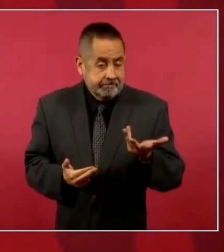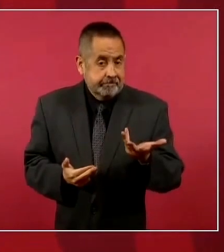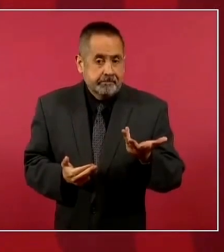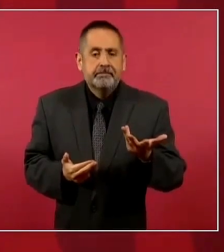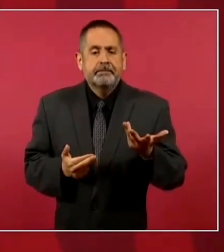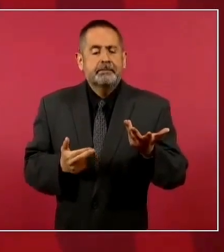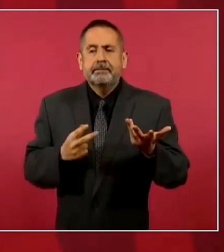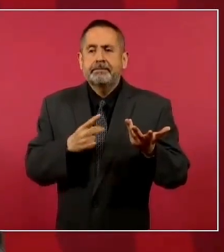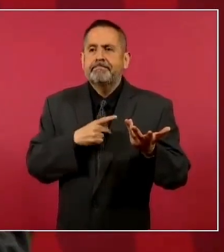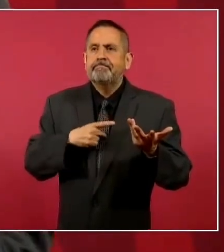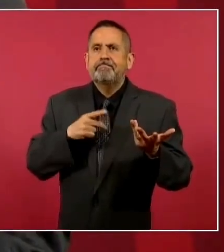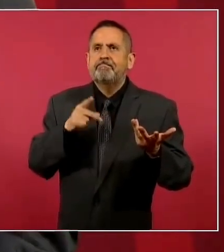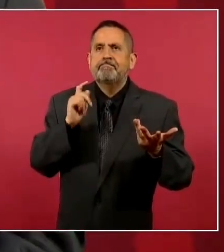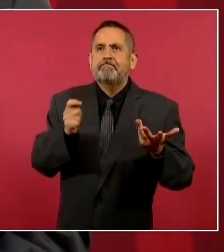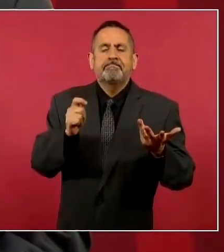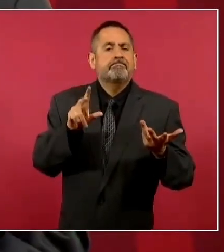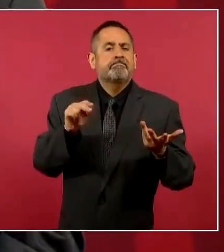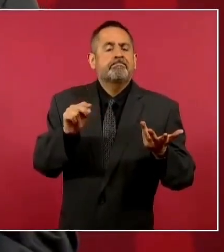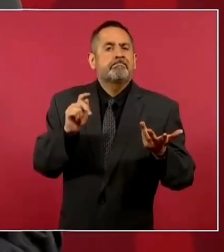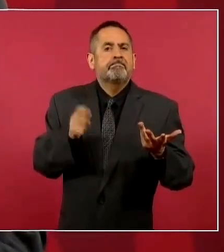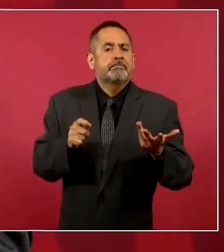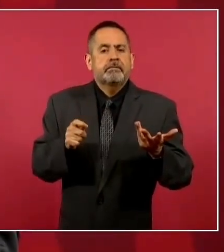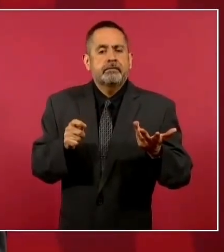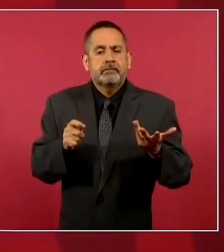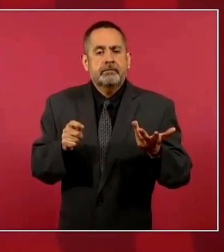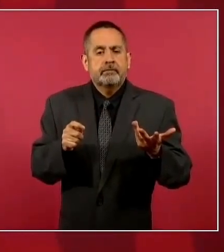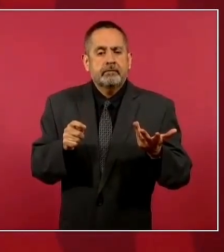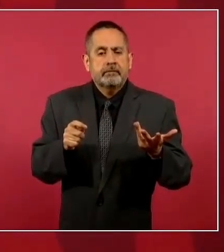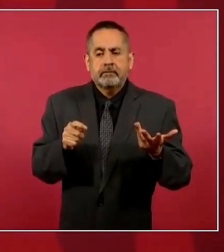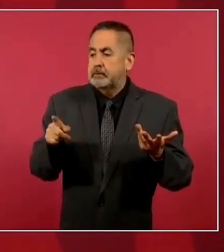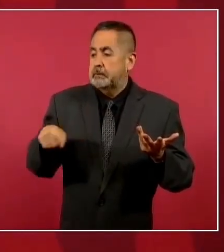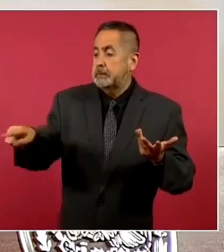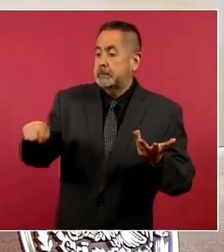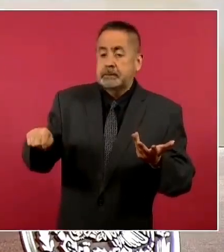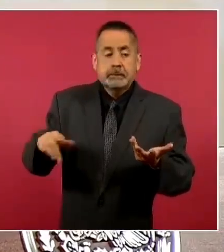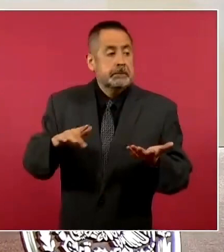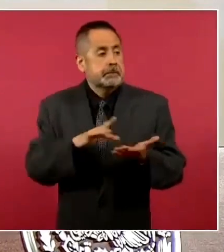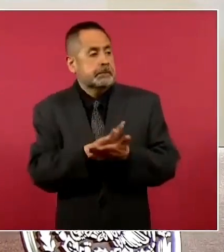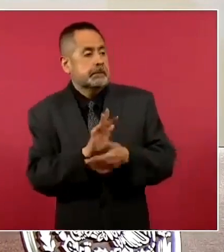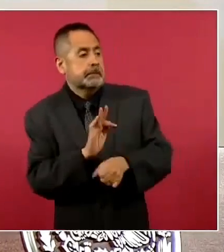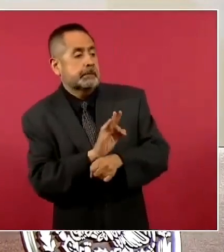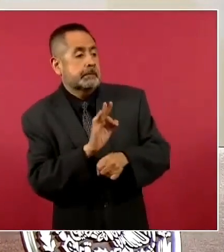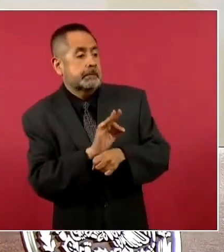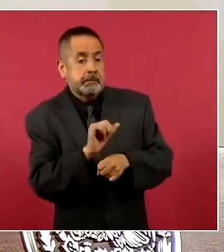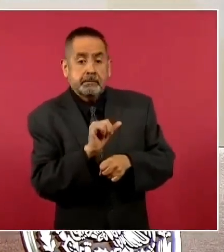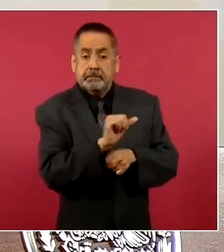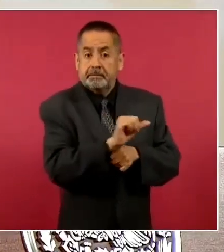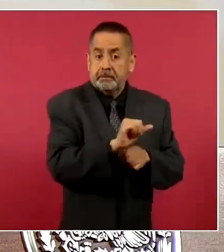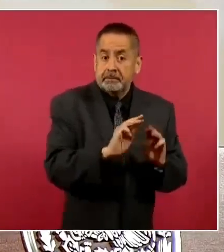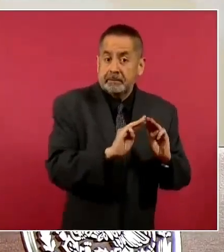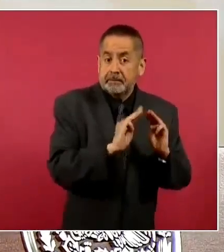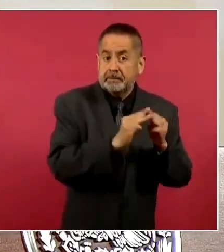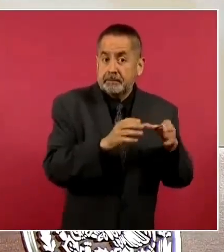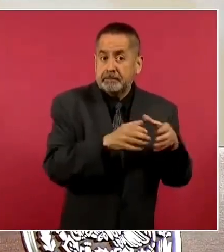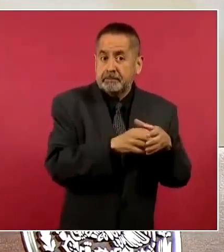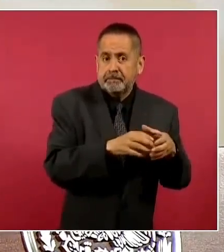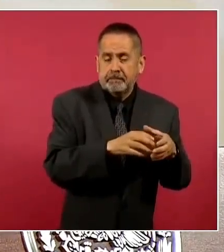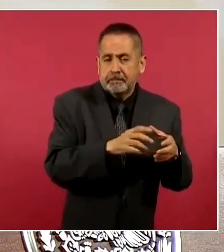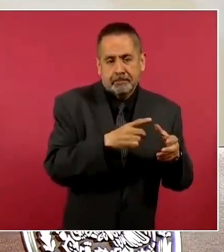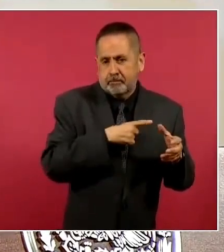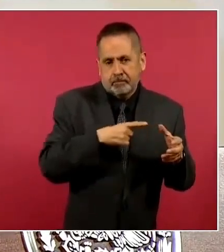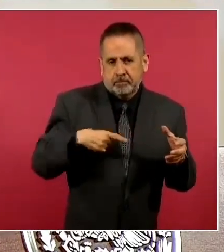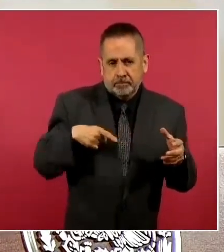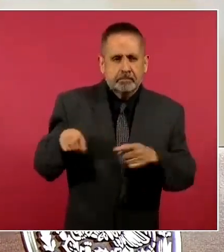se debe de dar protección a la delincuencia,